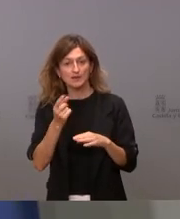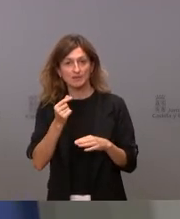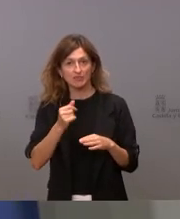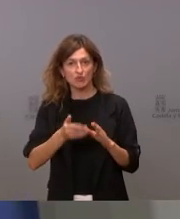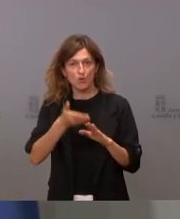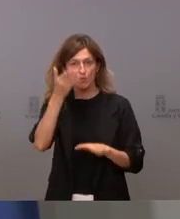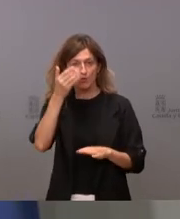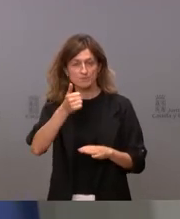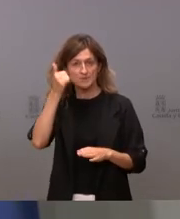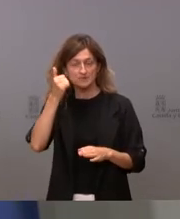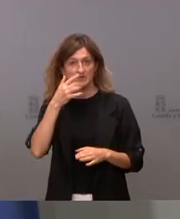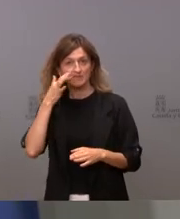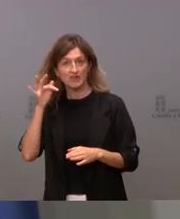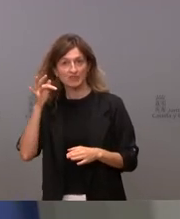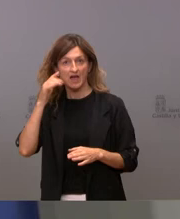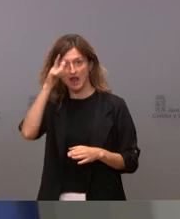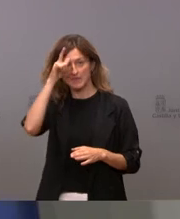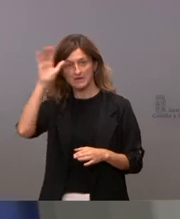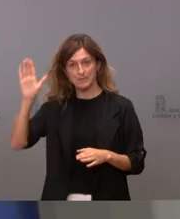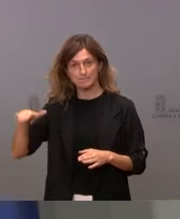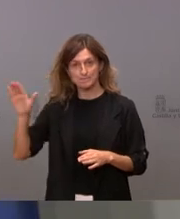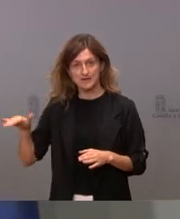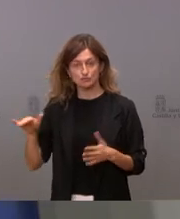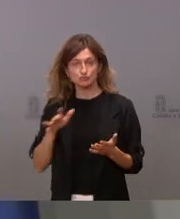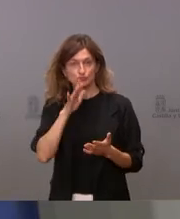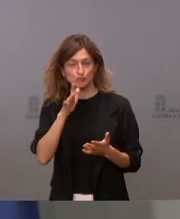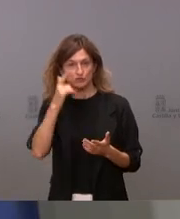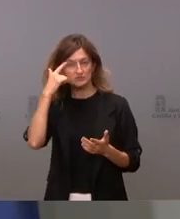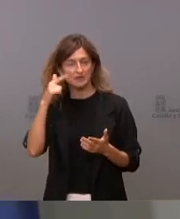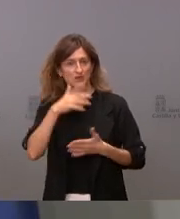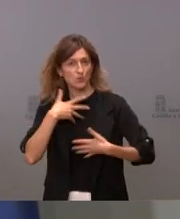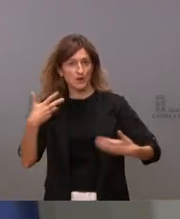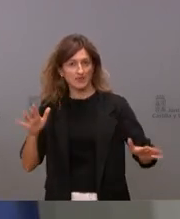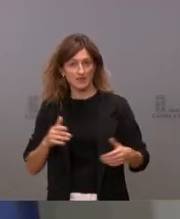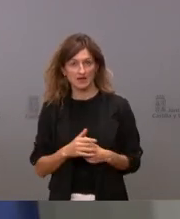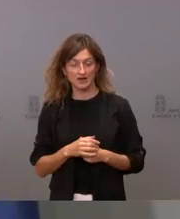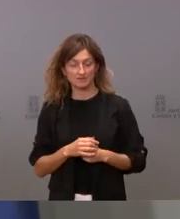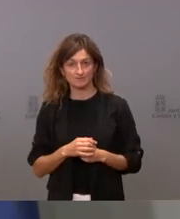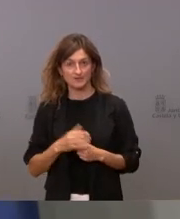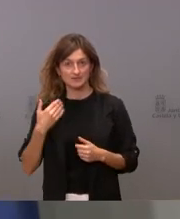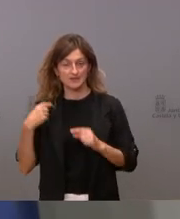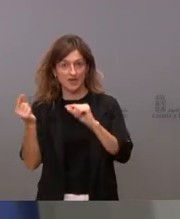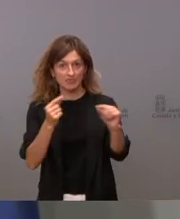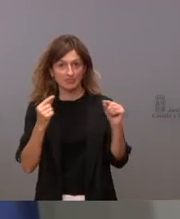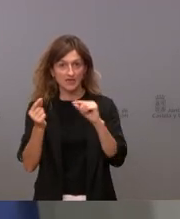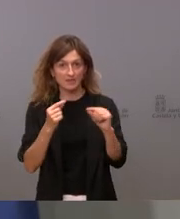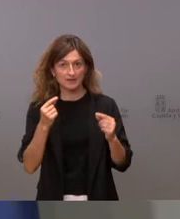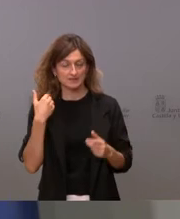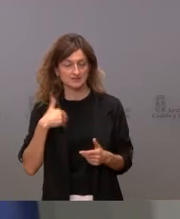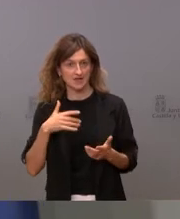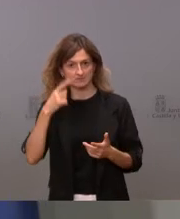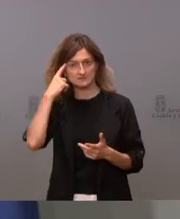elevado que Francia y Alemania y yo creo que eso lo sabe casi cualquiera ya a estas alturas del debate y eso tiene